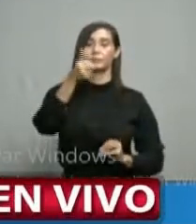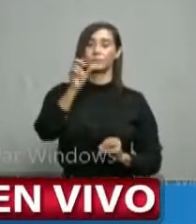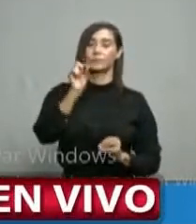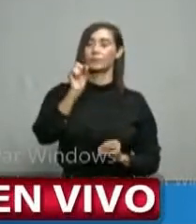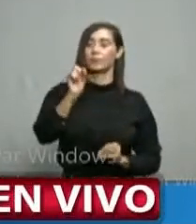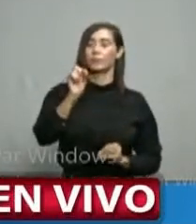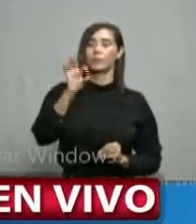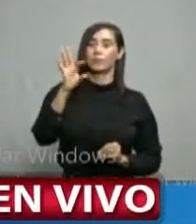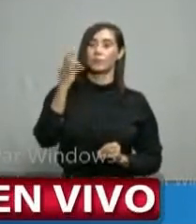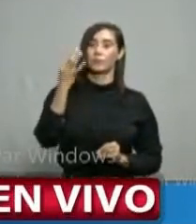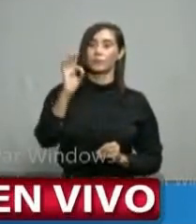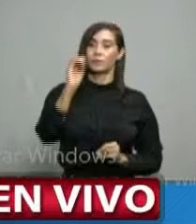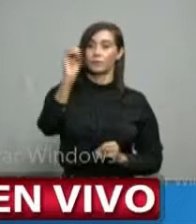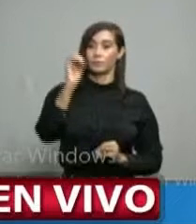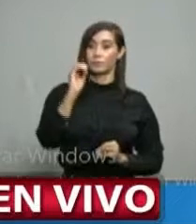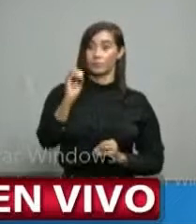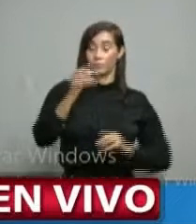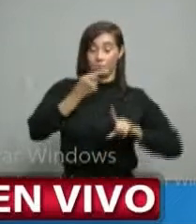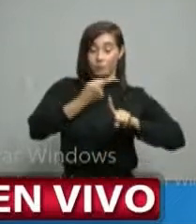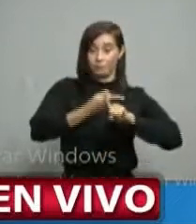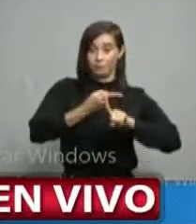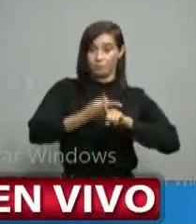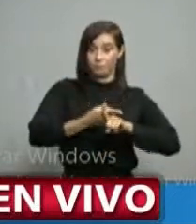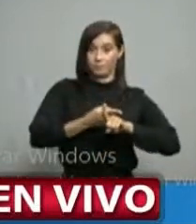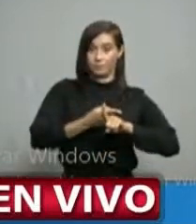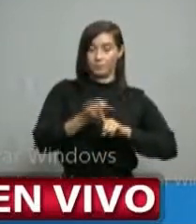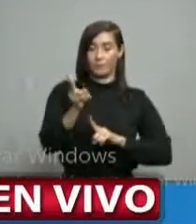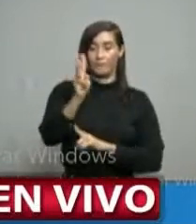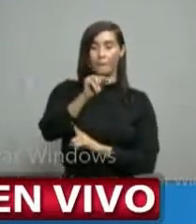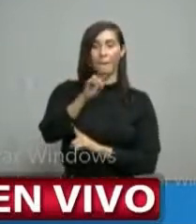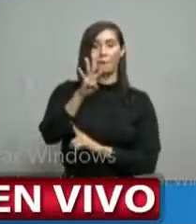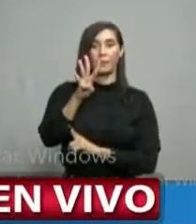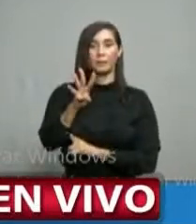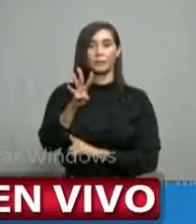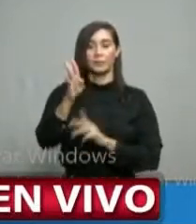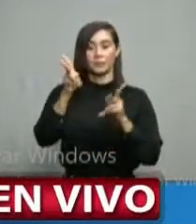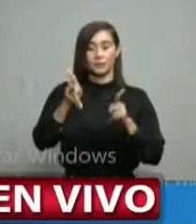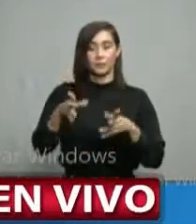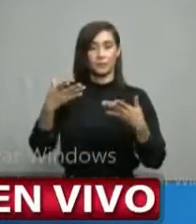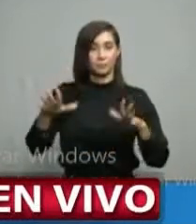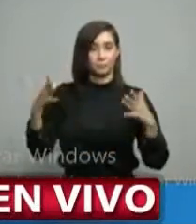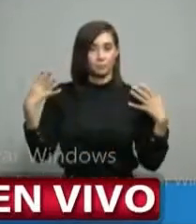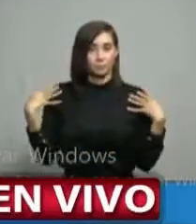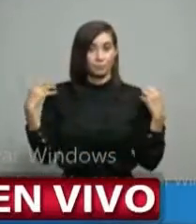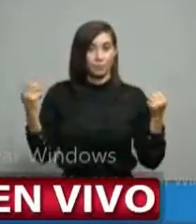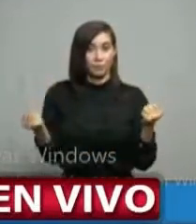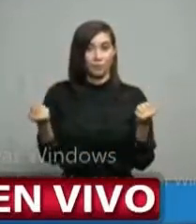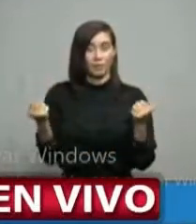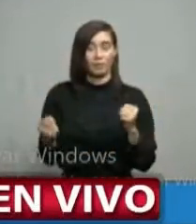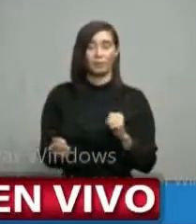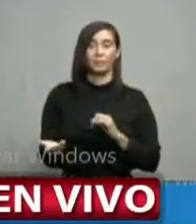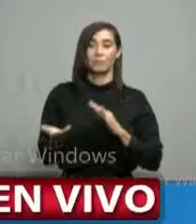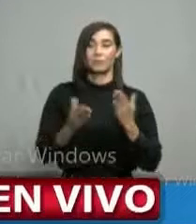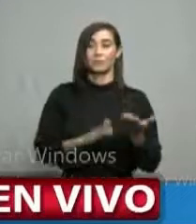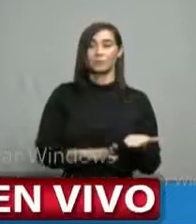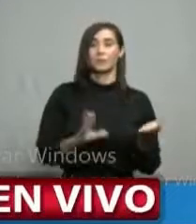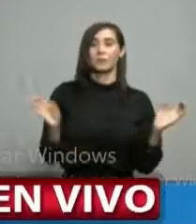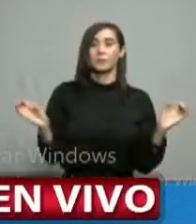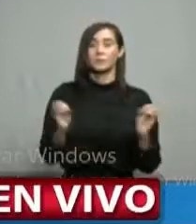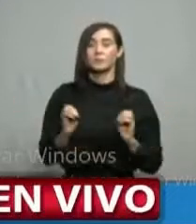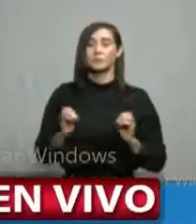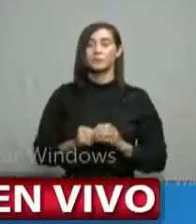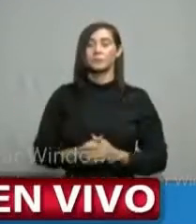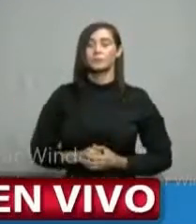10.19% de positividad, 24 recuperados de los 35, 0